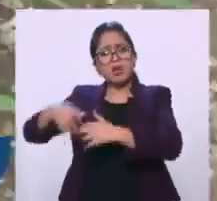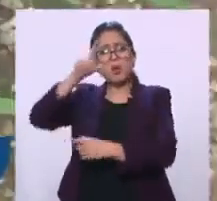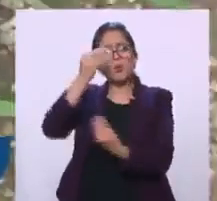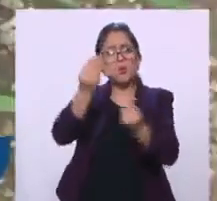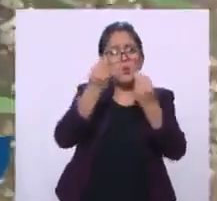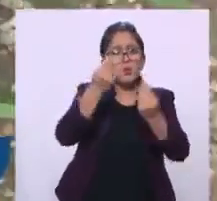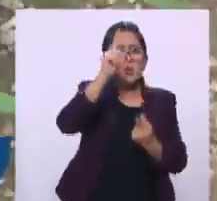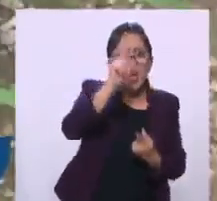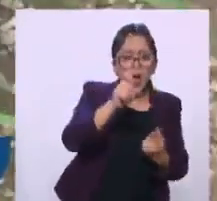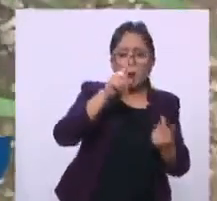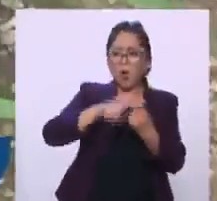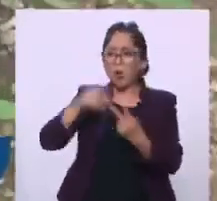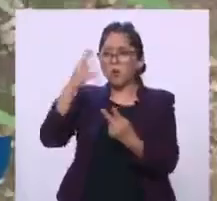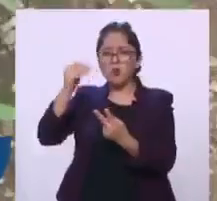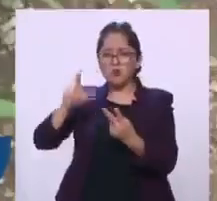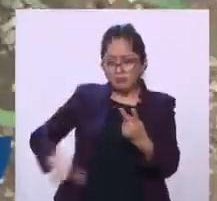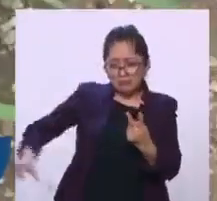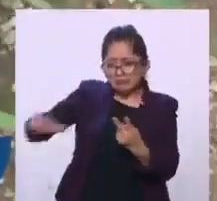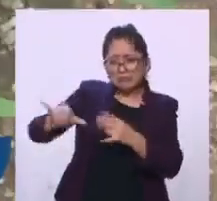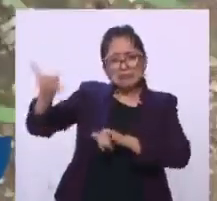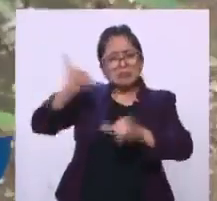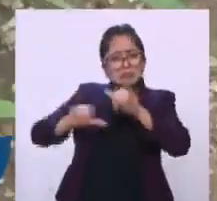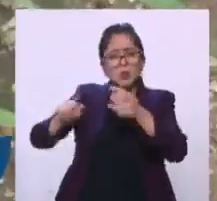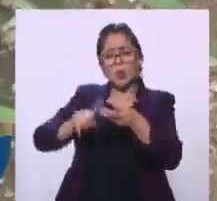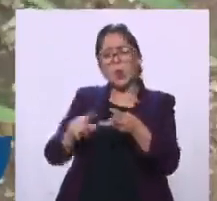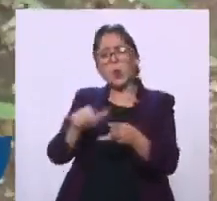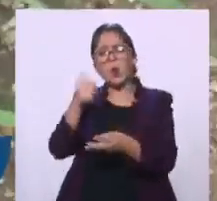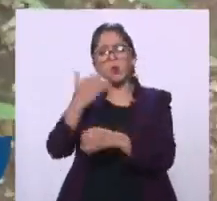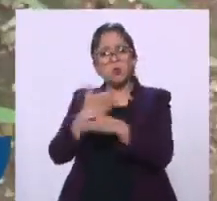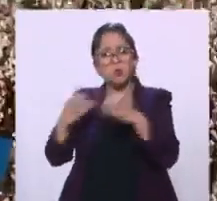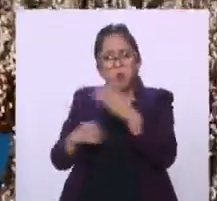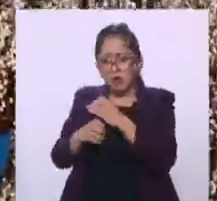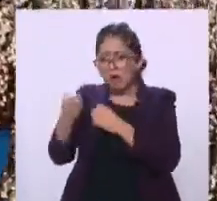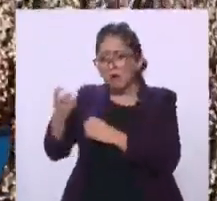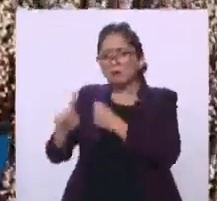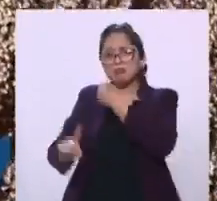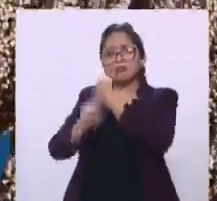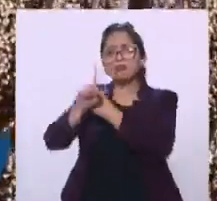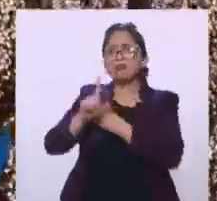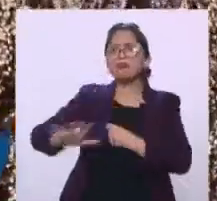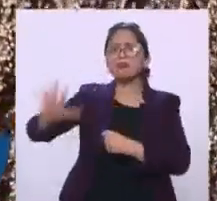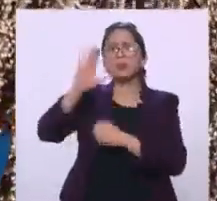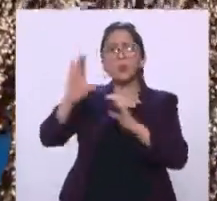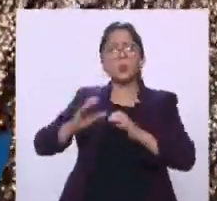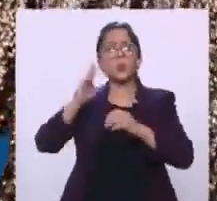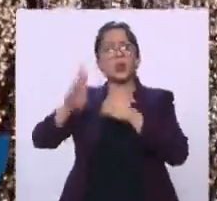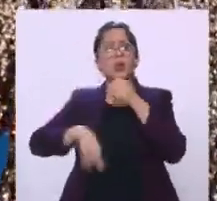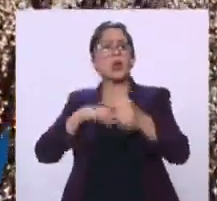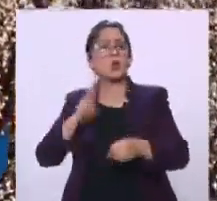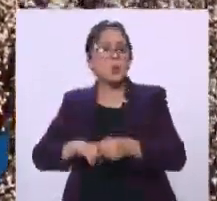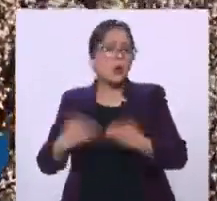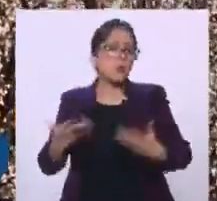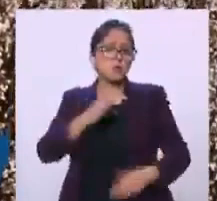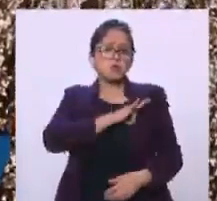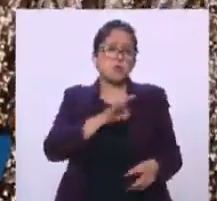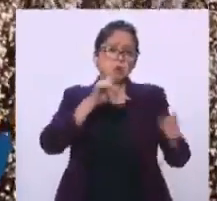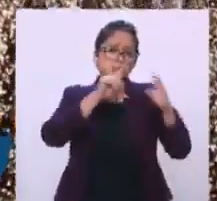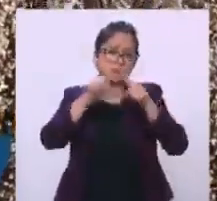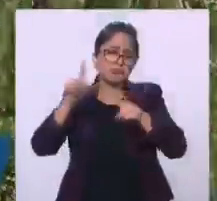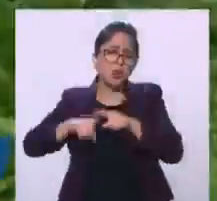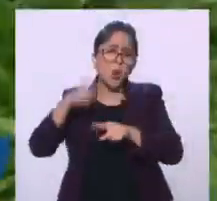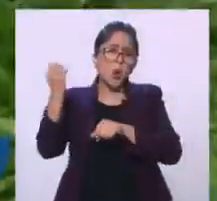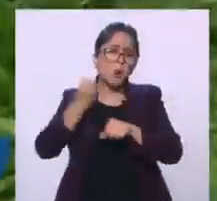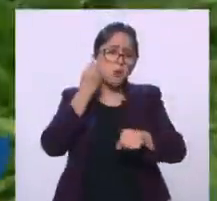mucha agua, muchos pesticidas y otros agroquímicos que también están dañando al medio ambiente. Y te digo, podríamos hablar de muchas opciones,